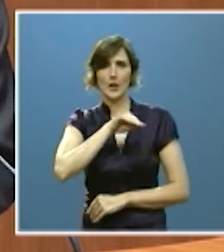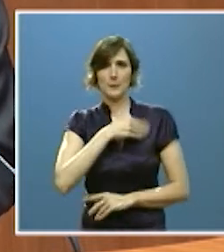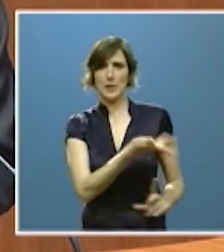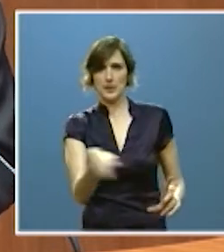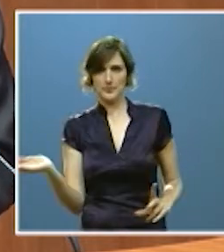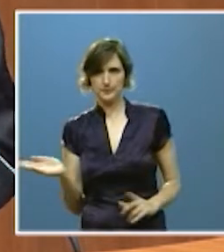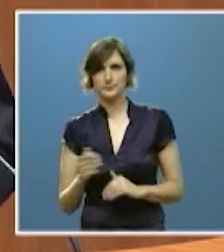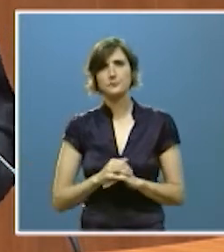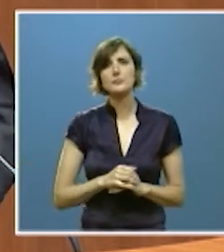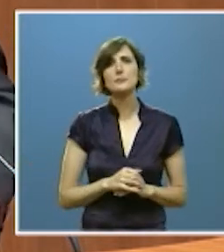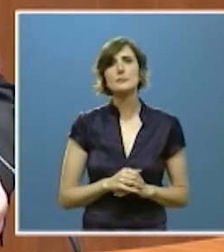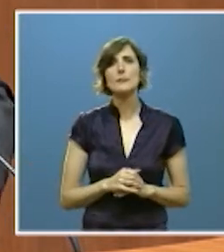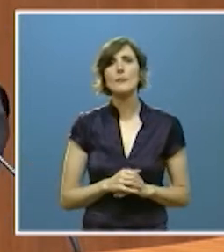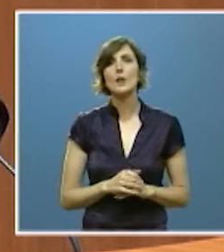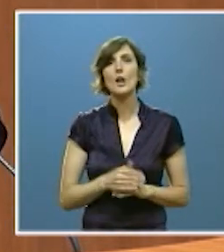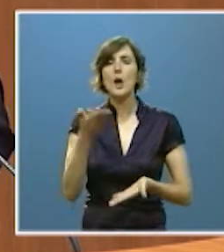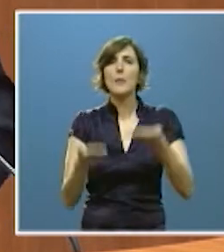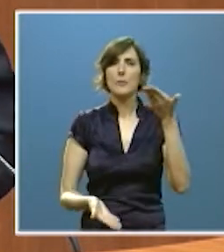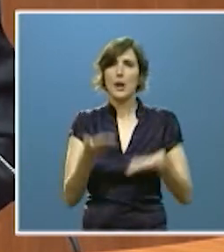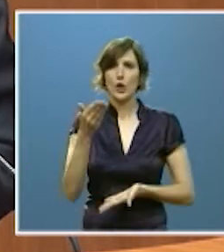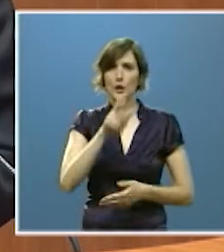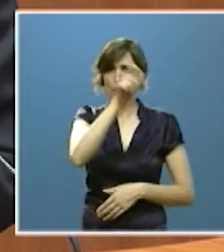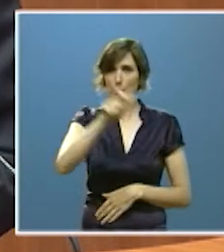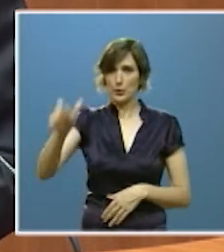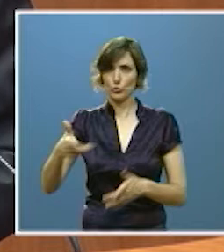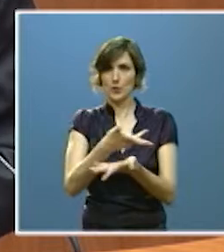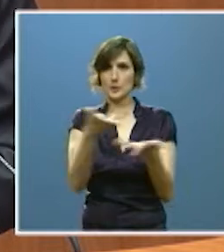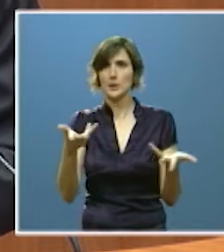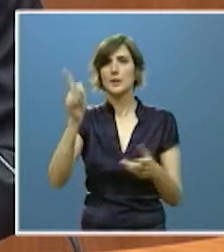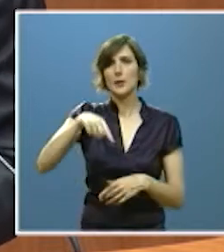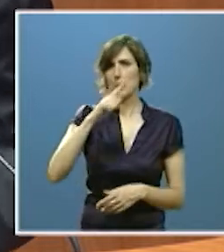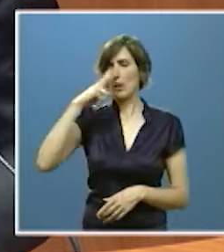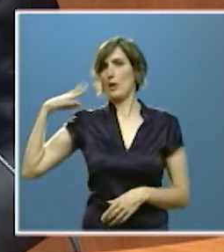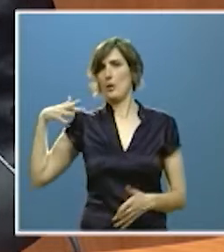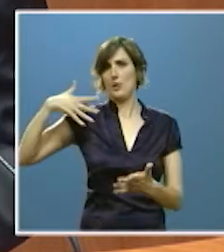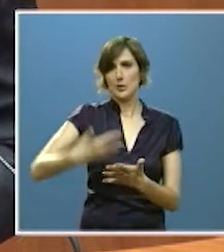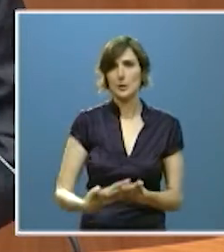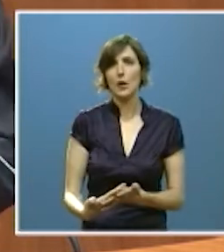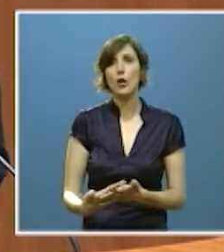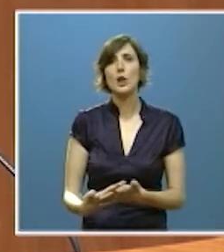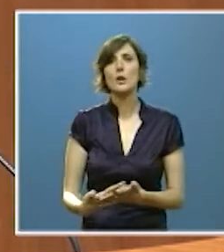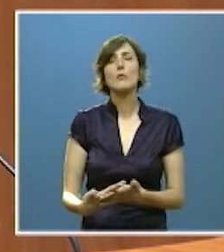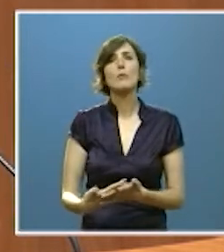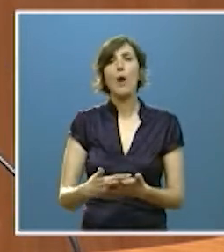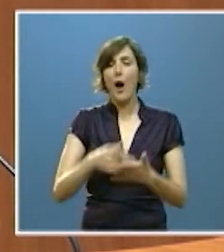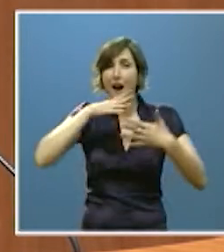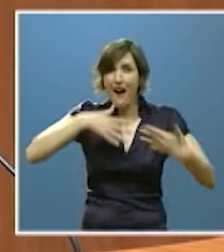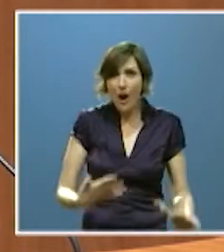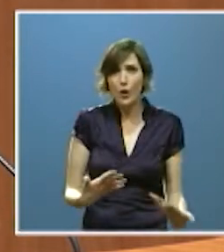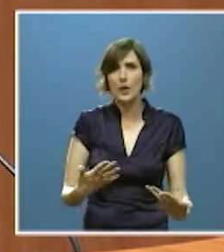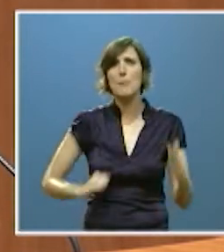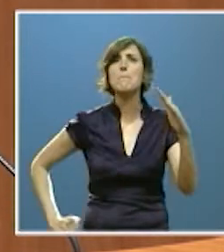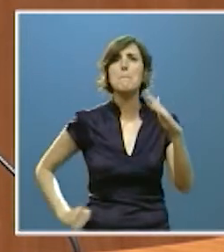la valoración ciudadana ha aumentado en los últimos años hasta situarse hoy en un máximo histórico